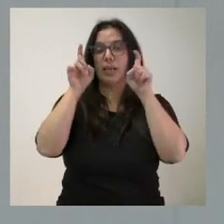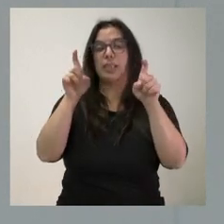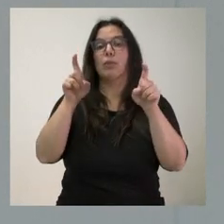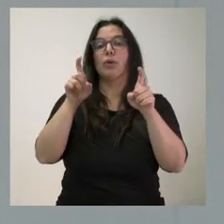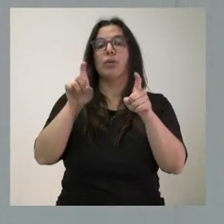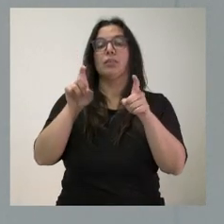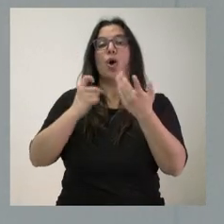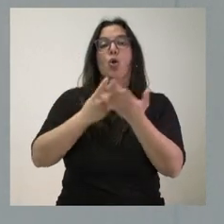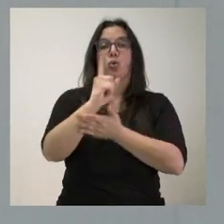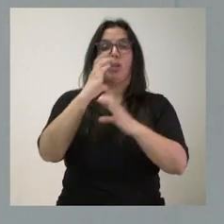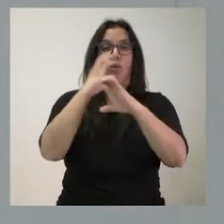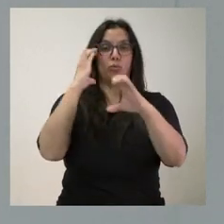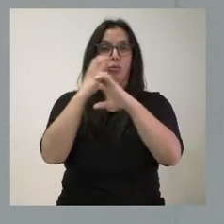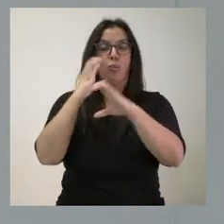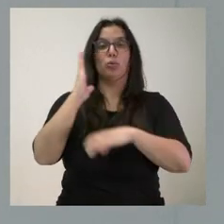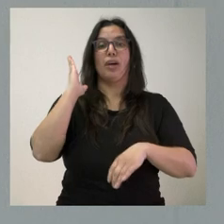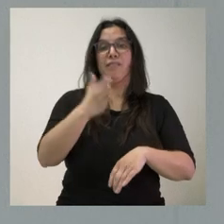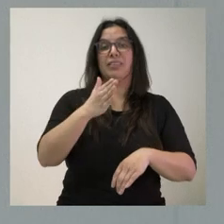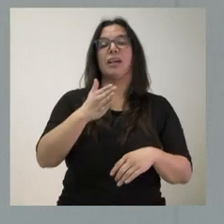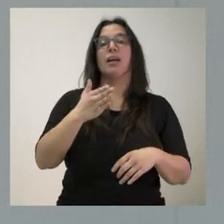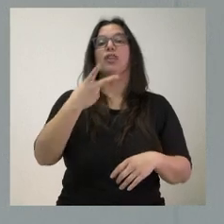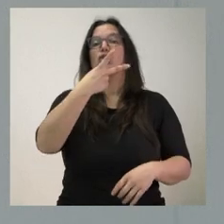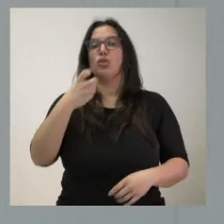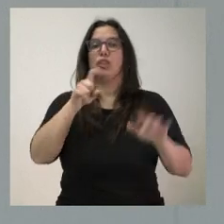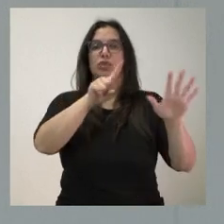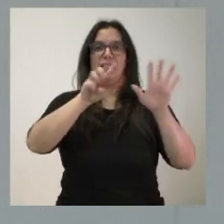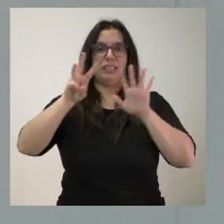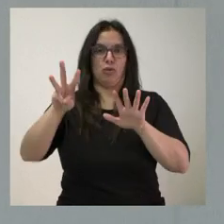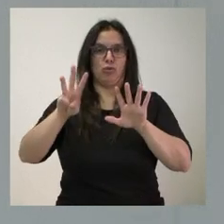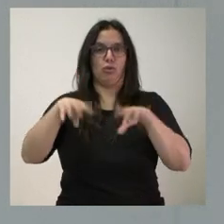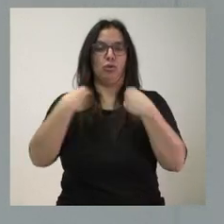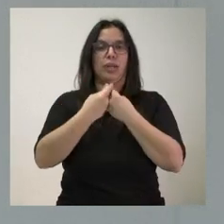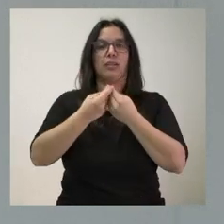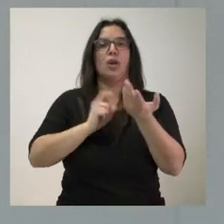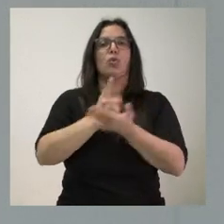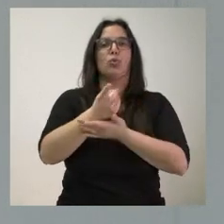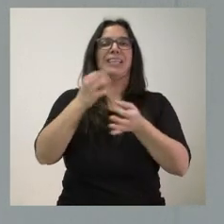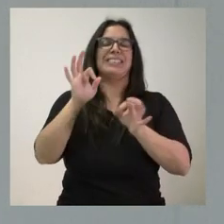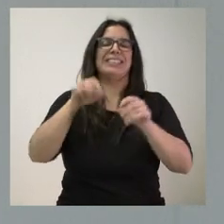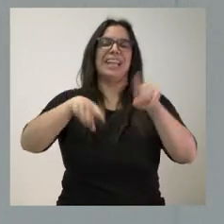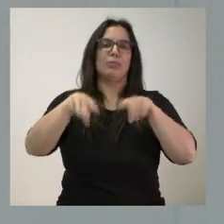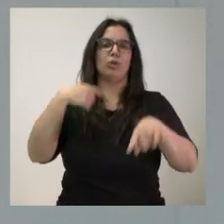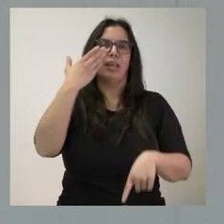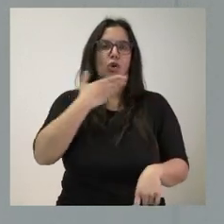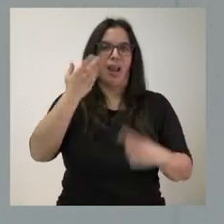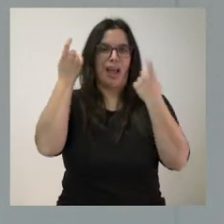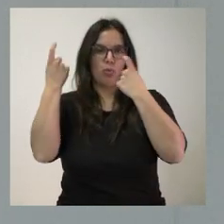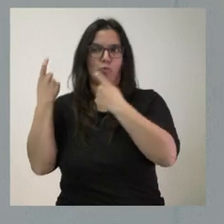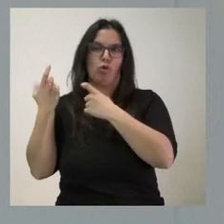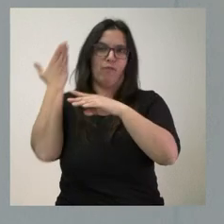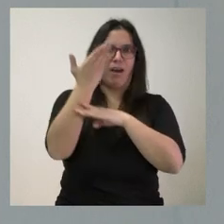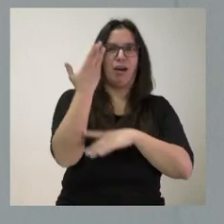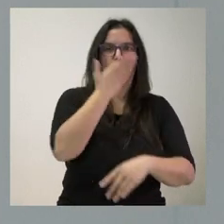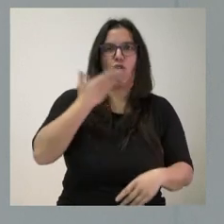afectadas por este temporal han sido 268 rutas, me refiero a rutas de transporte de alumnos para el